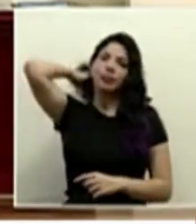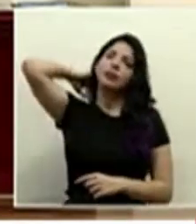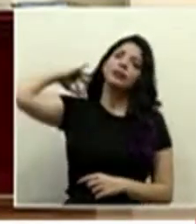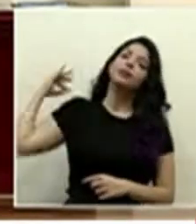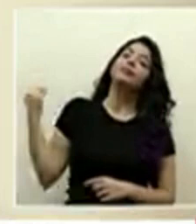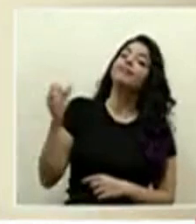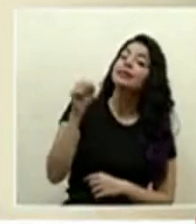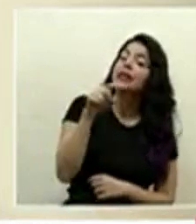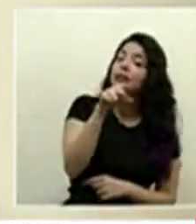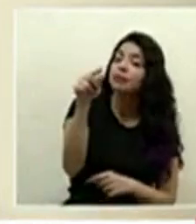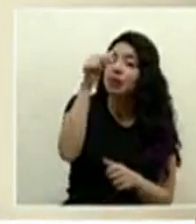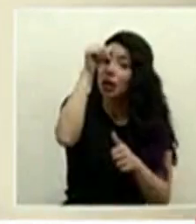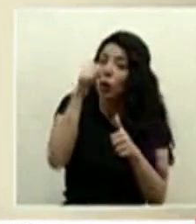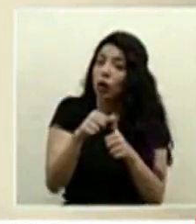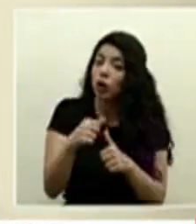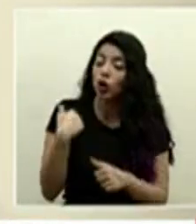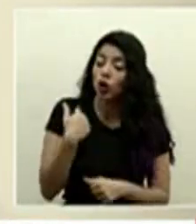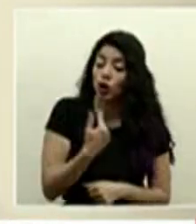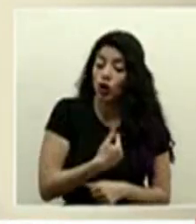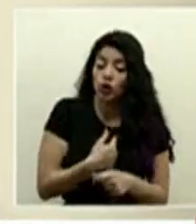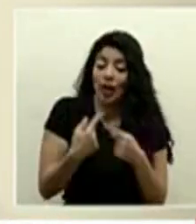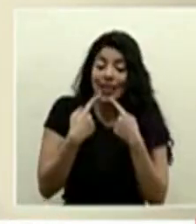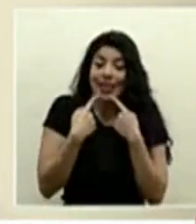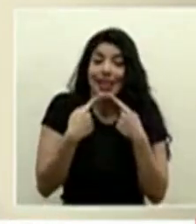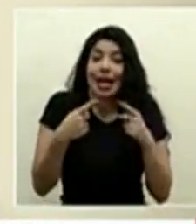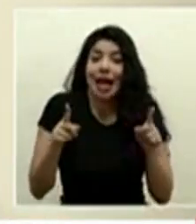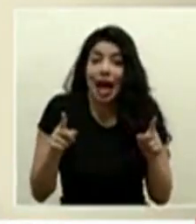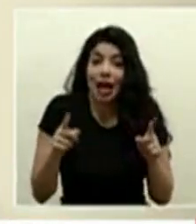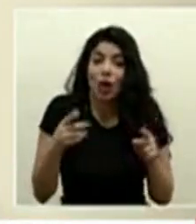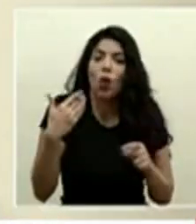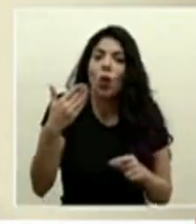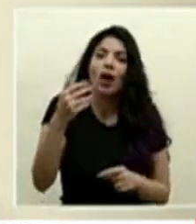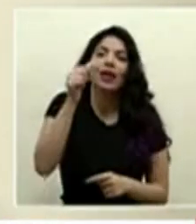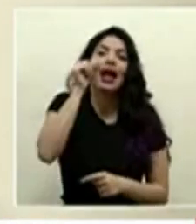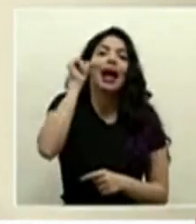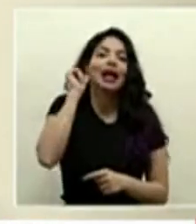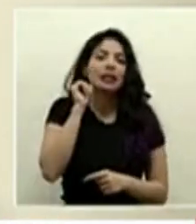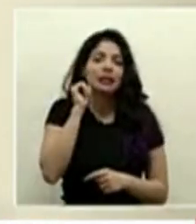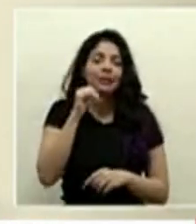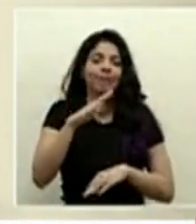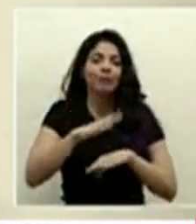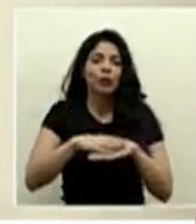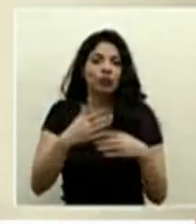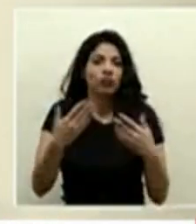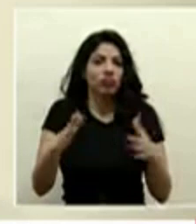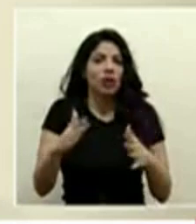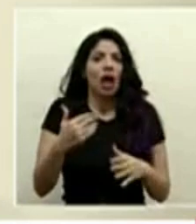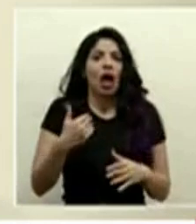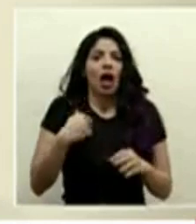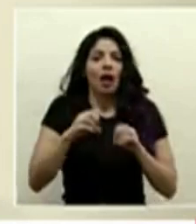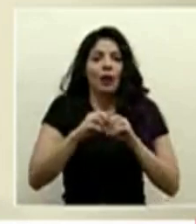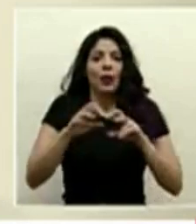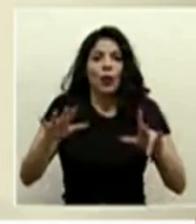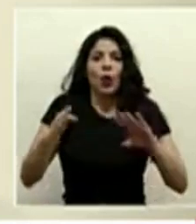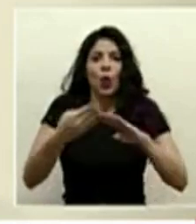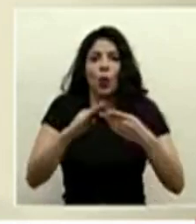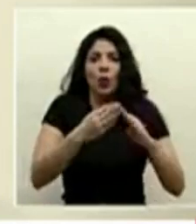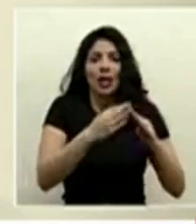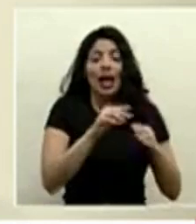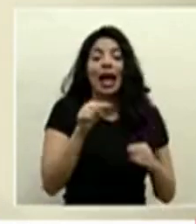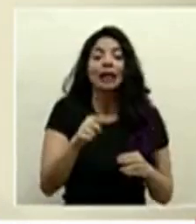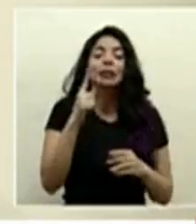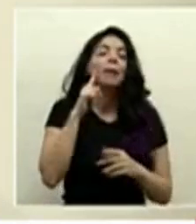sí recordemos que nosotros la declaratoria que hicimos el día de ayer con respecto a la transmisión comunitaria la hicimos como una medida